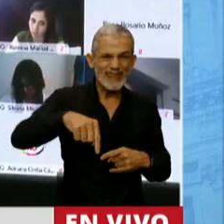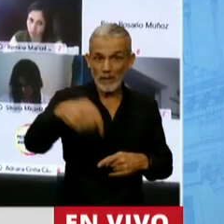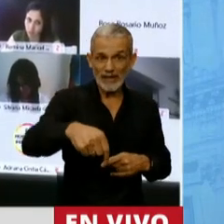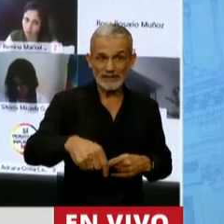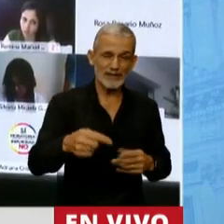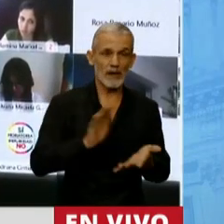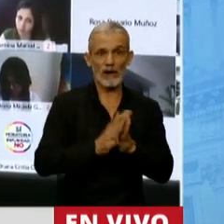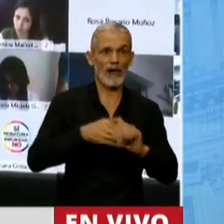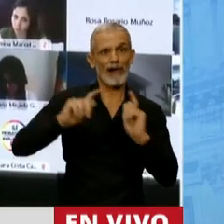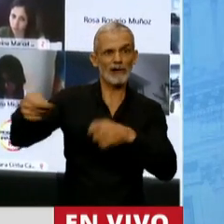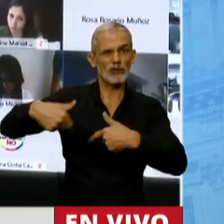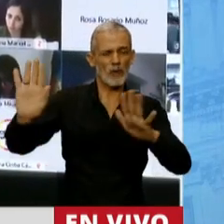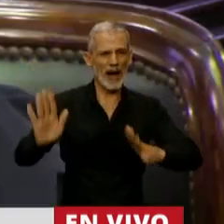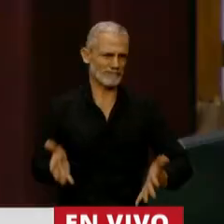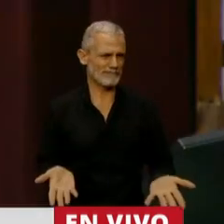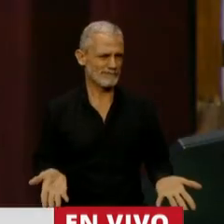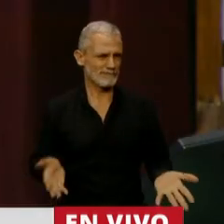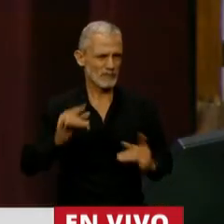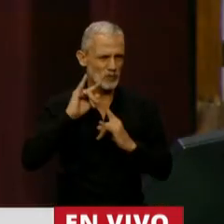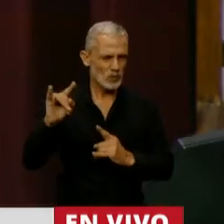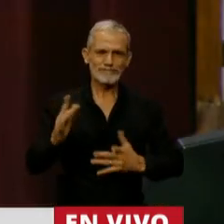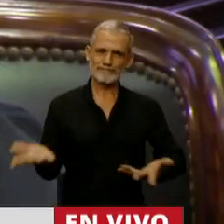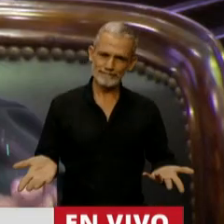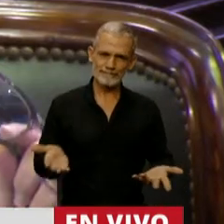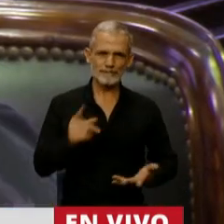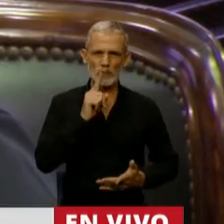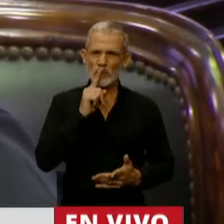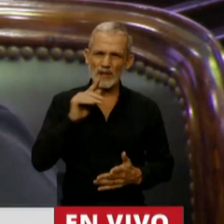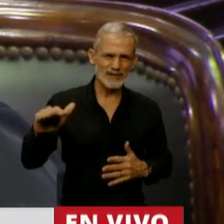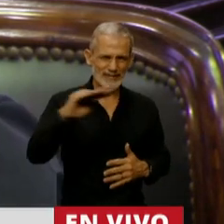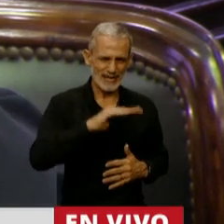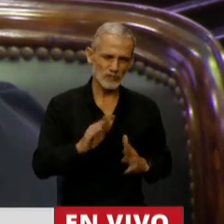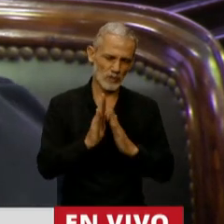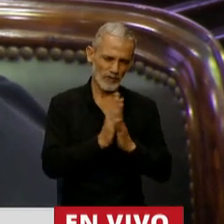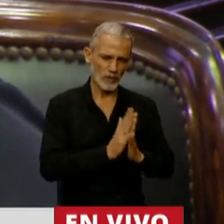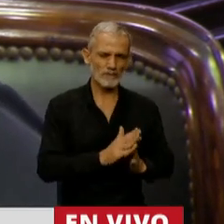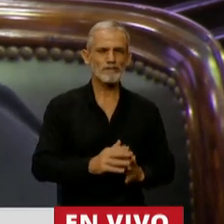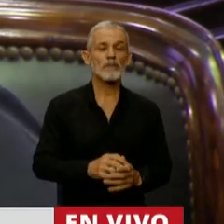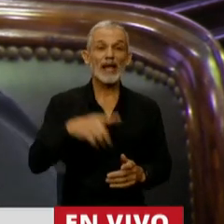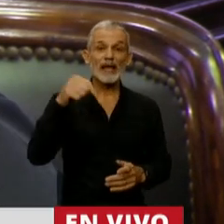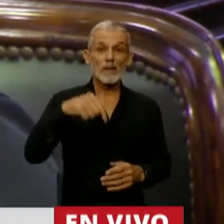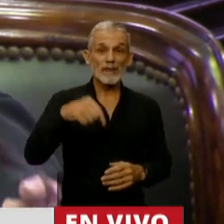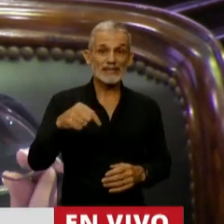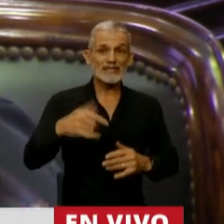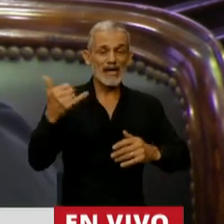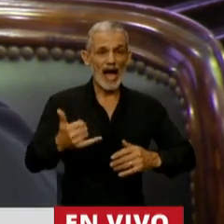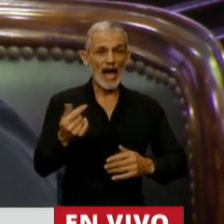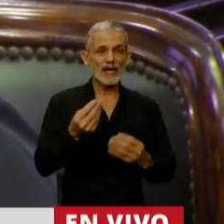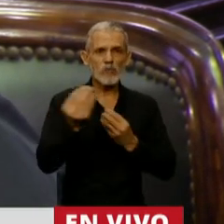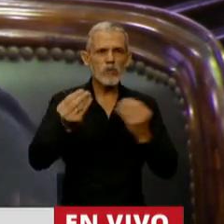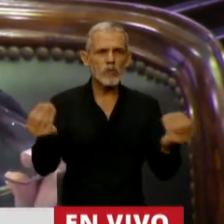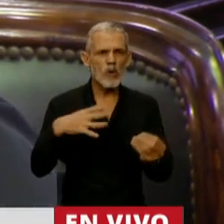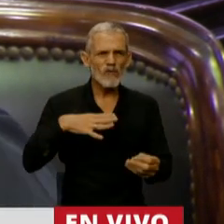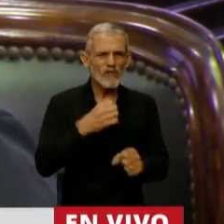presente. Diputada, les pido silencio, por favor. De este presente donde hay una desocupación